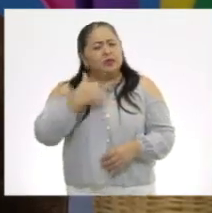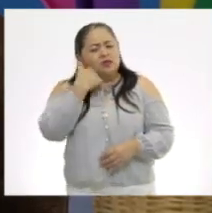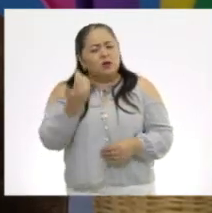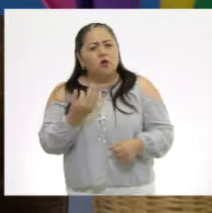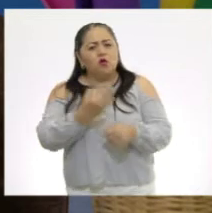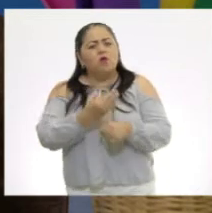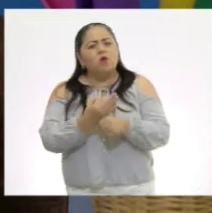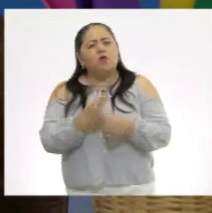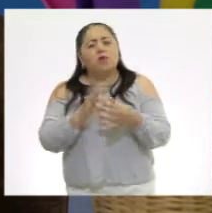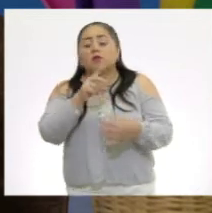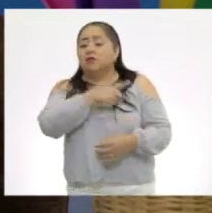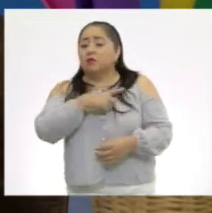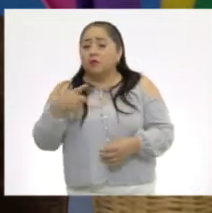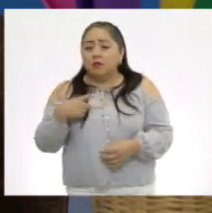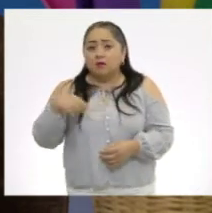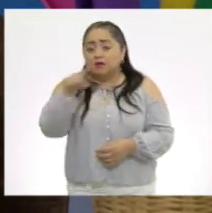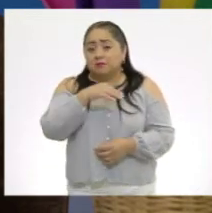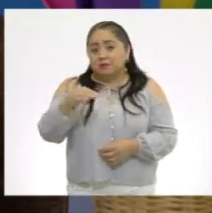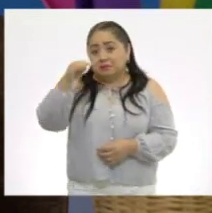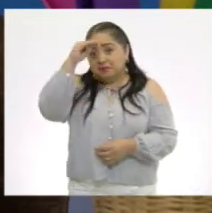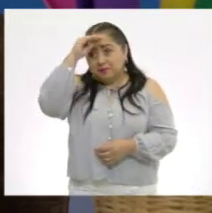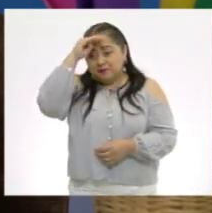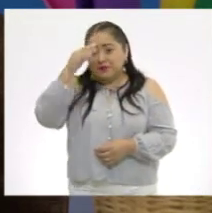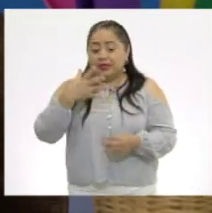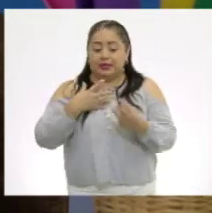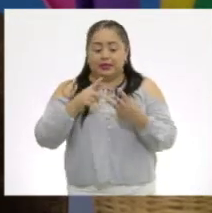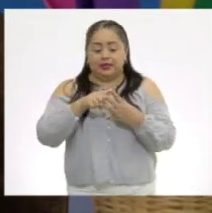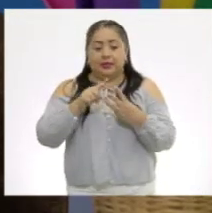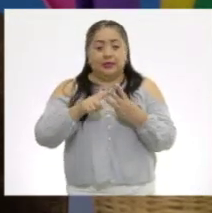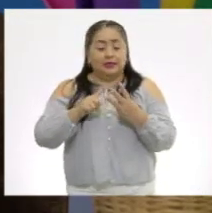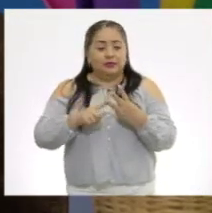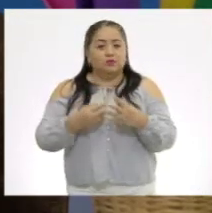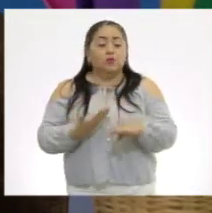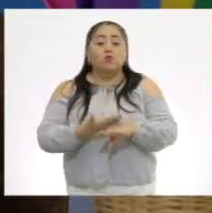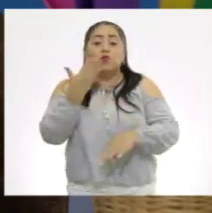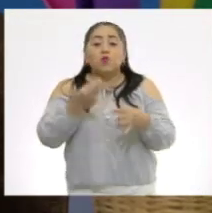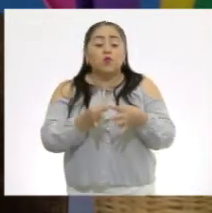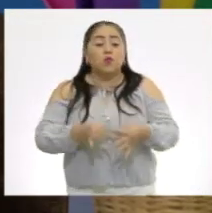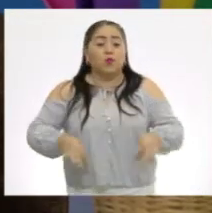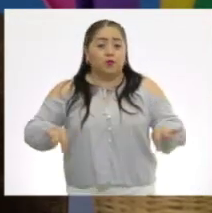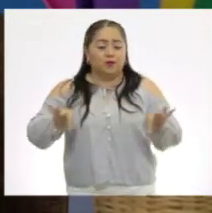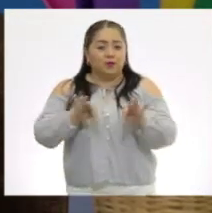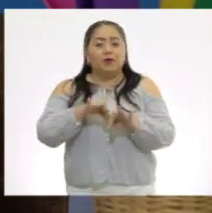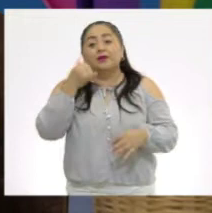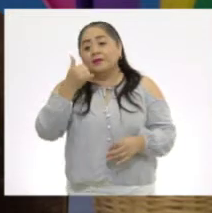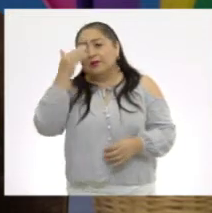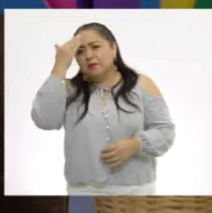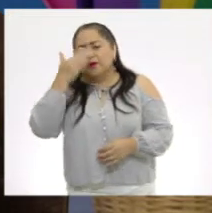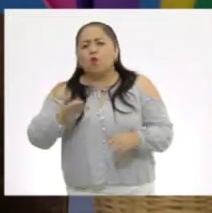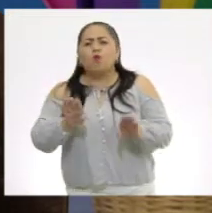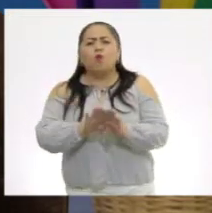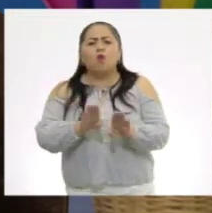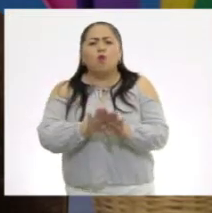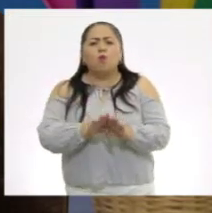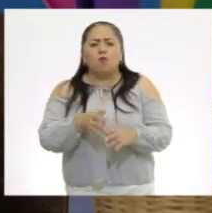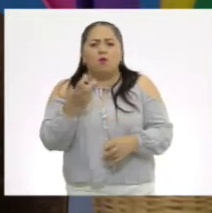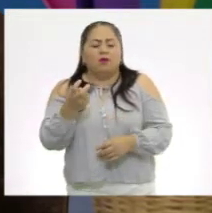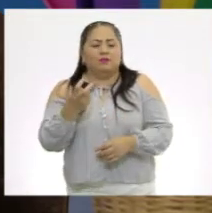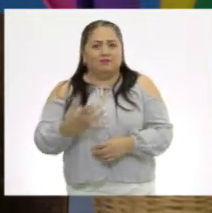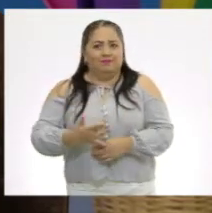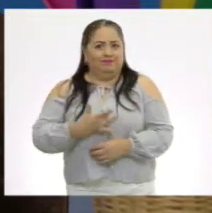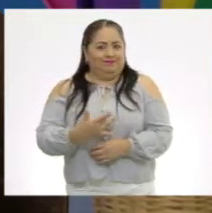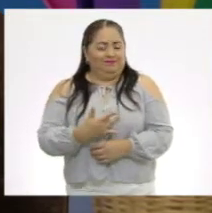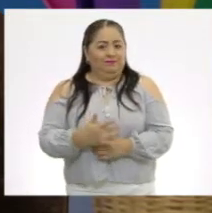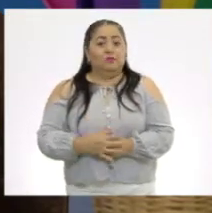comentarles que debemos considerar tres aspectos muy importantes y saber cómo se logra esta empatía,